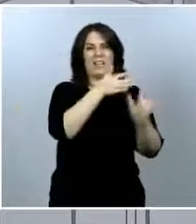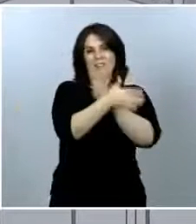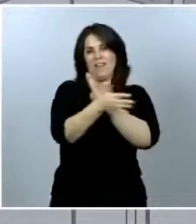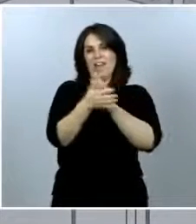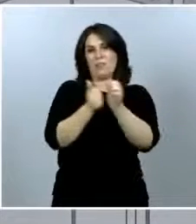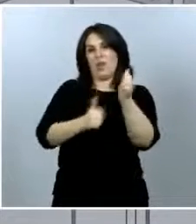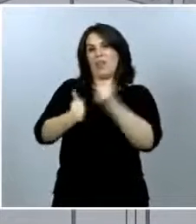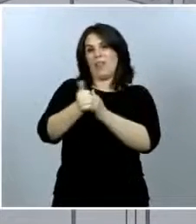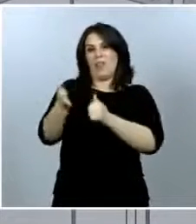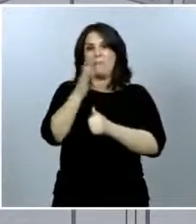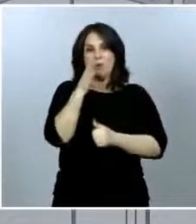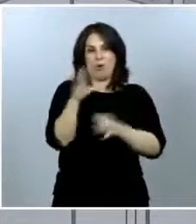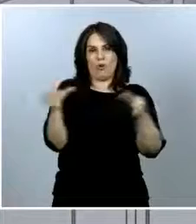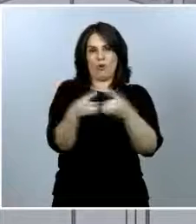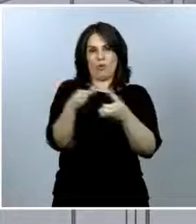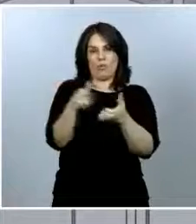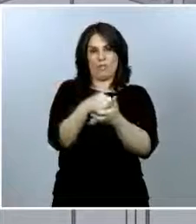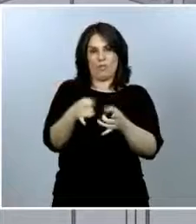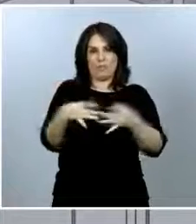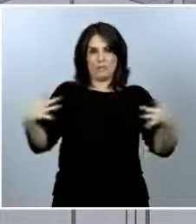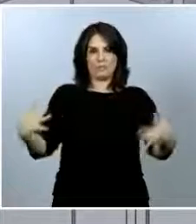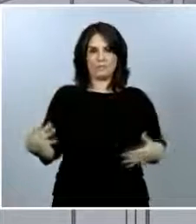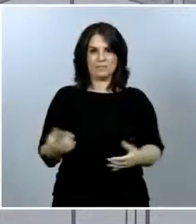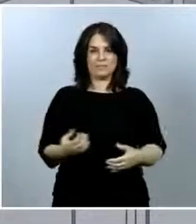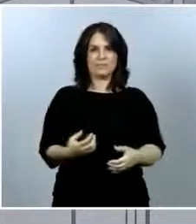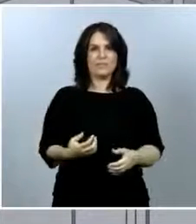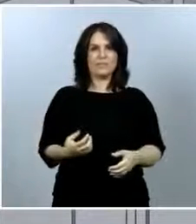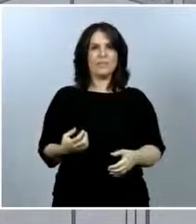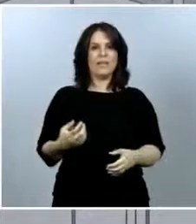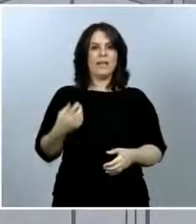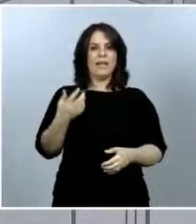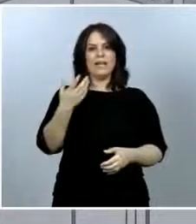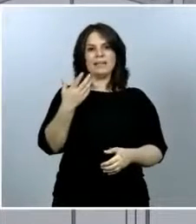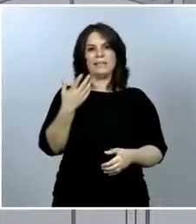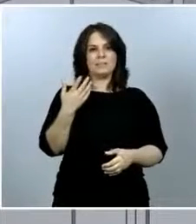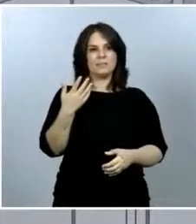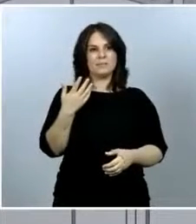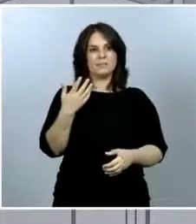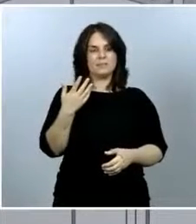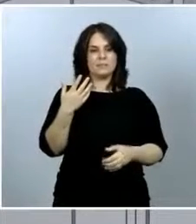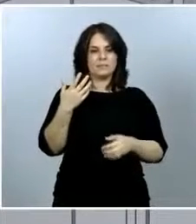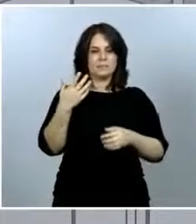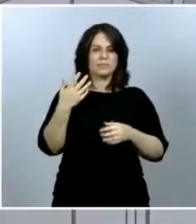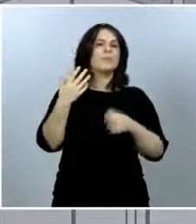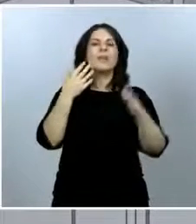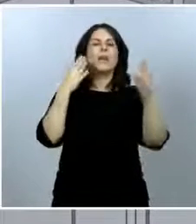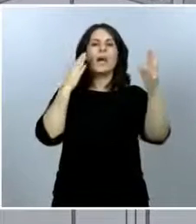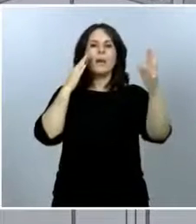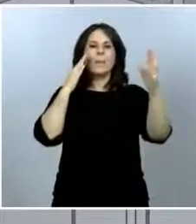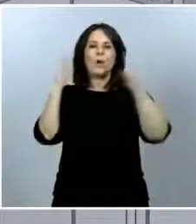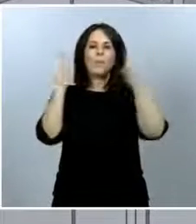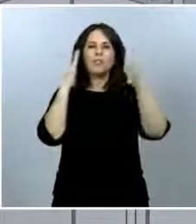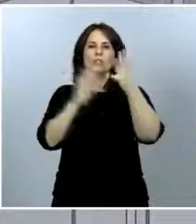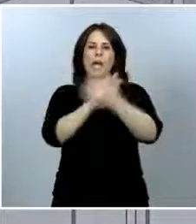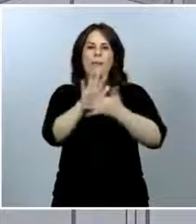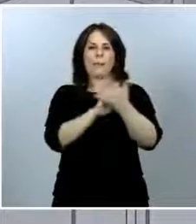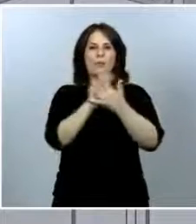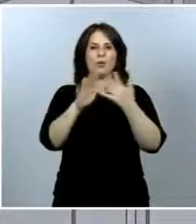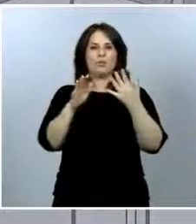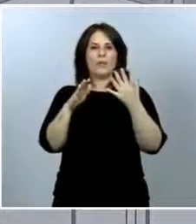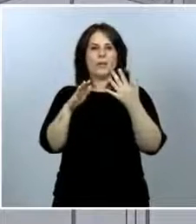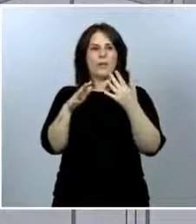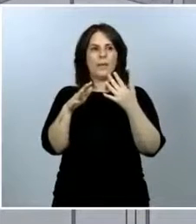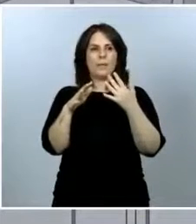Por lo tanto, yo creo que es una asociación, digamos, en algún momento hemos hablado de asociaciones ecológicas, son aquellas